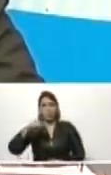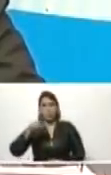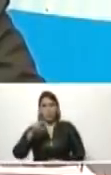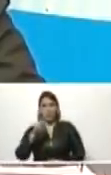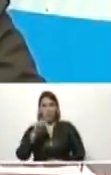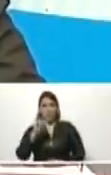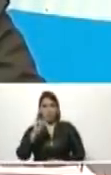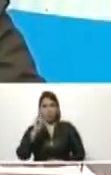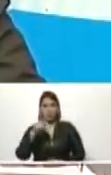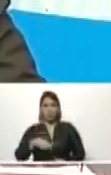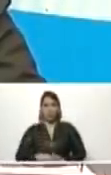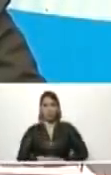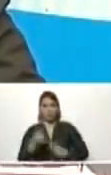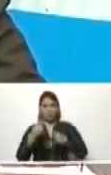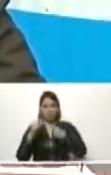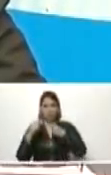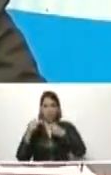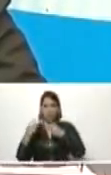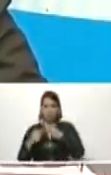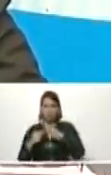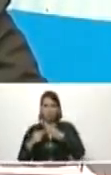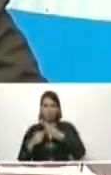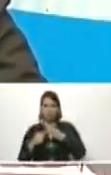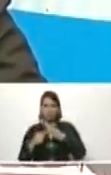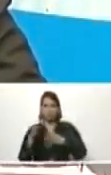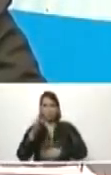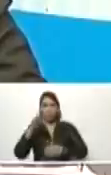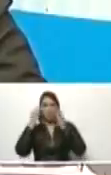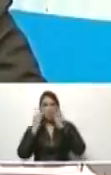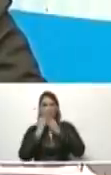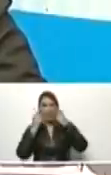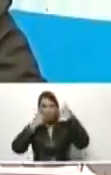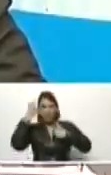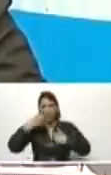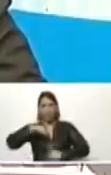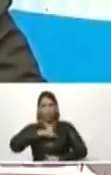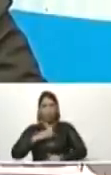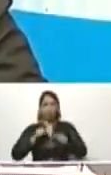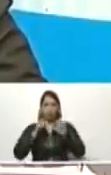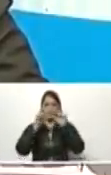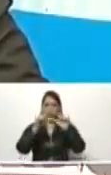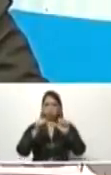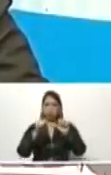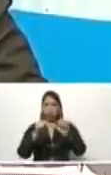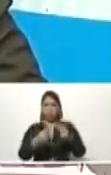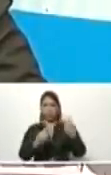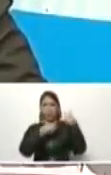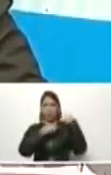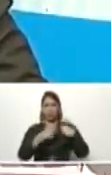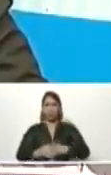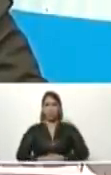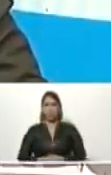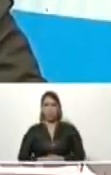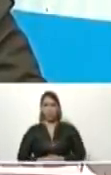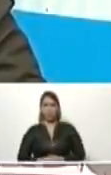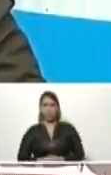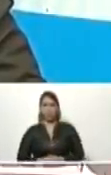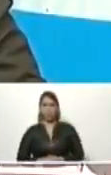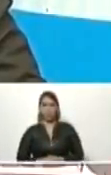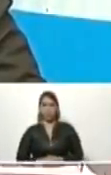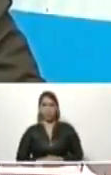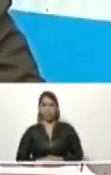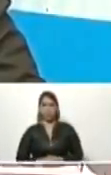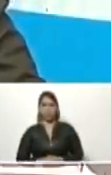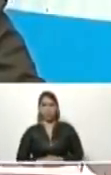de Sandino, de Fidel y de Chávez. Y la vamos a seguir llevando. La vamos a seguir llevando.